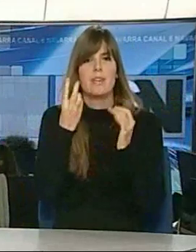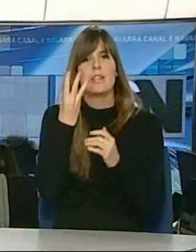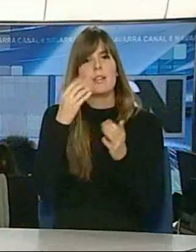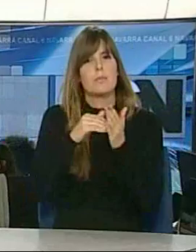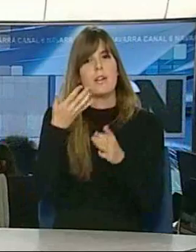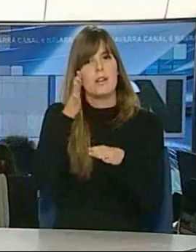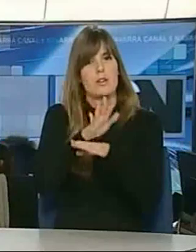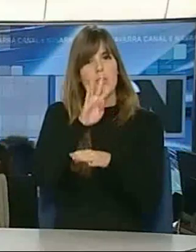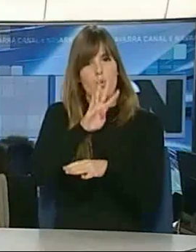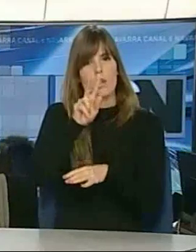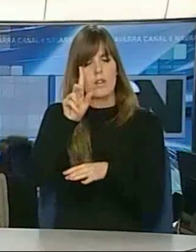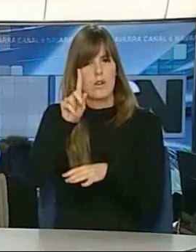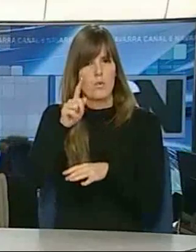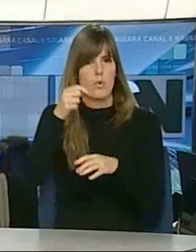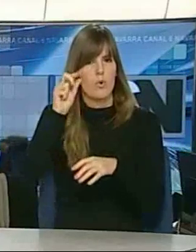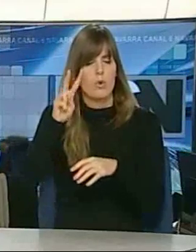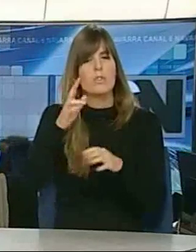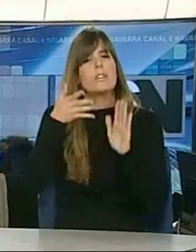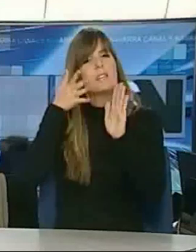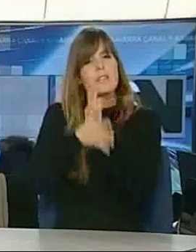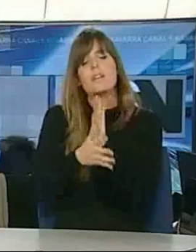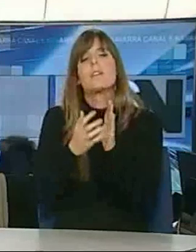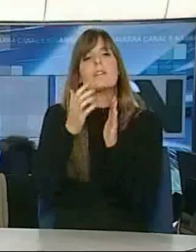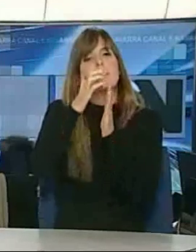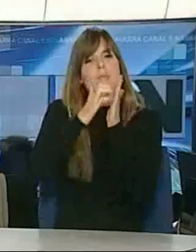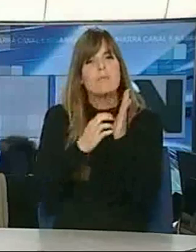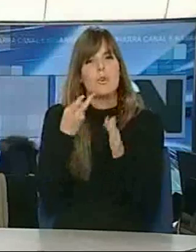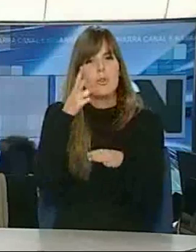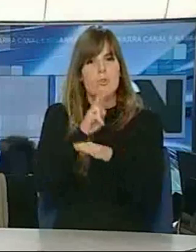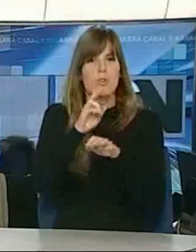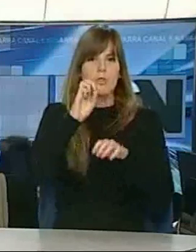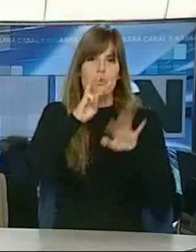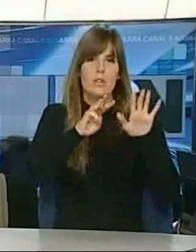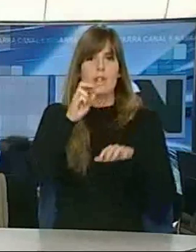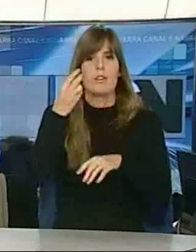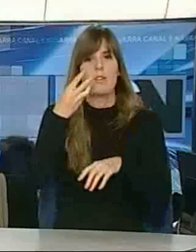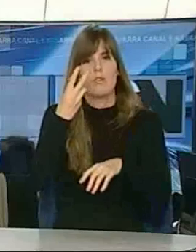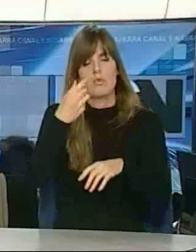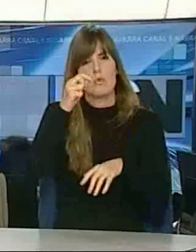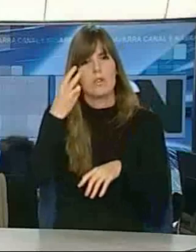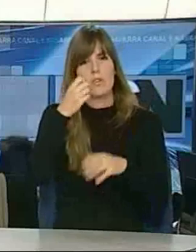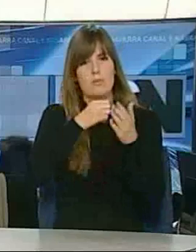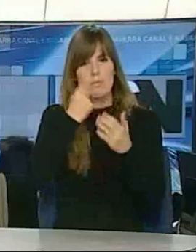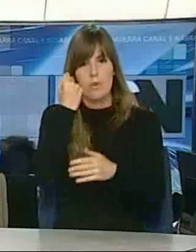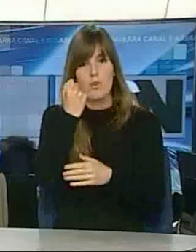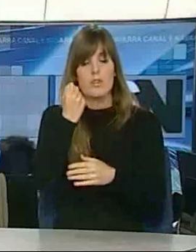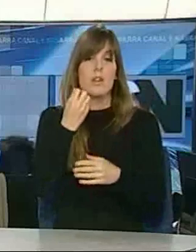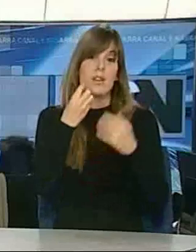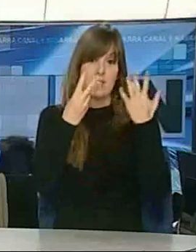.541,2, lo que supone una reducción de 282,3 millones, un 7